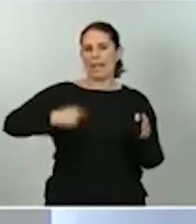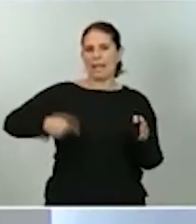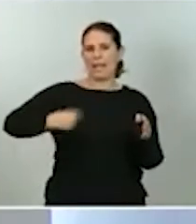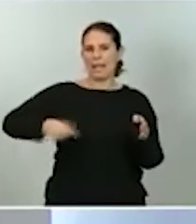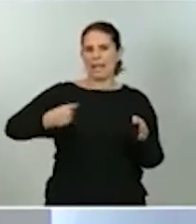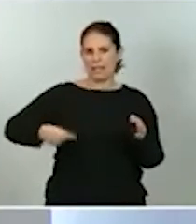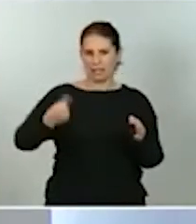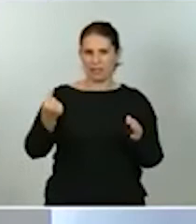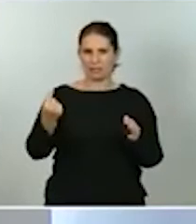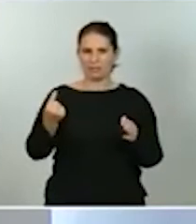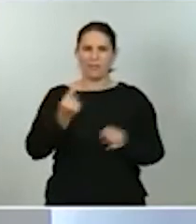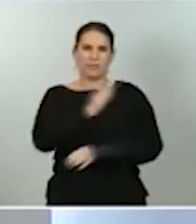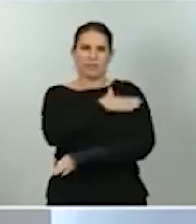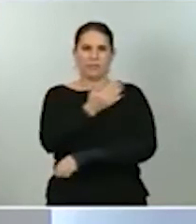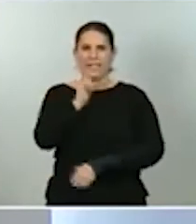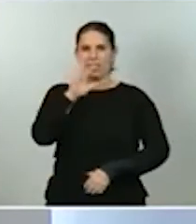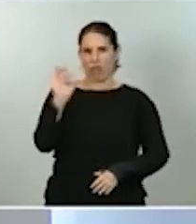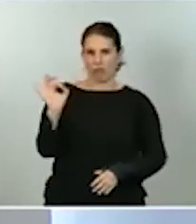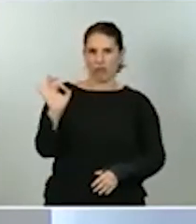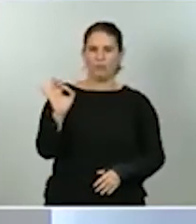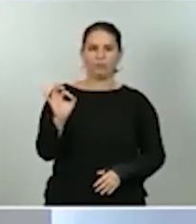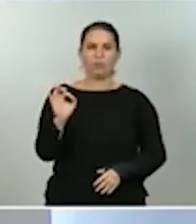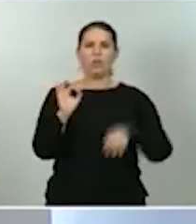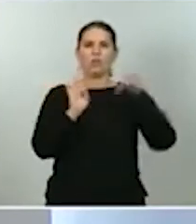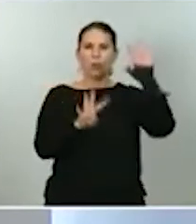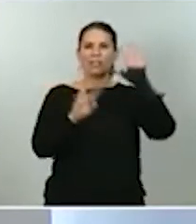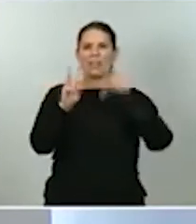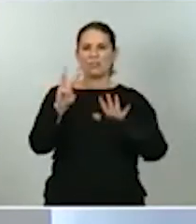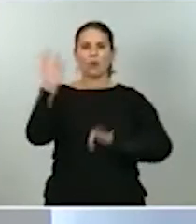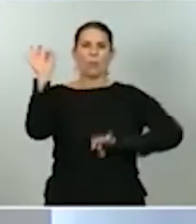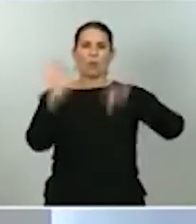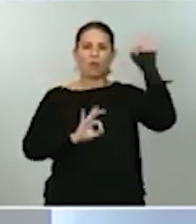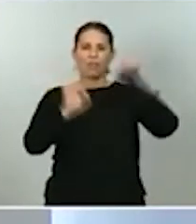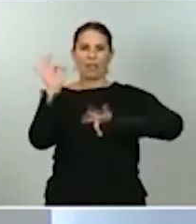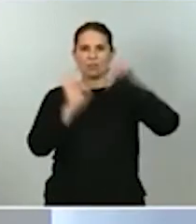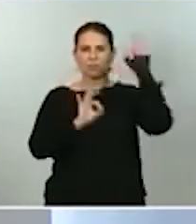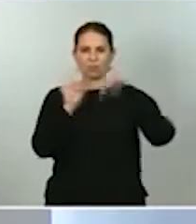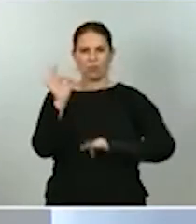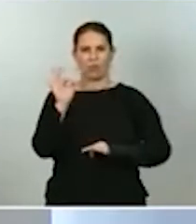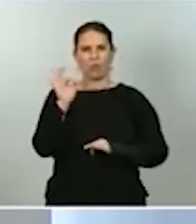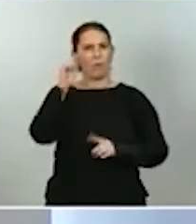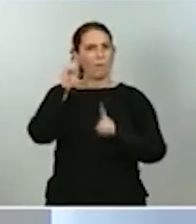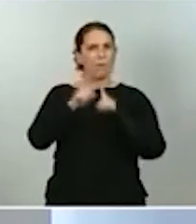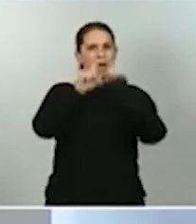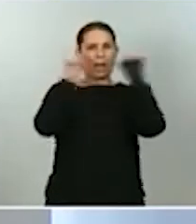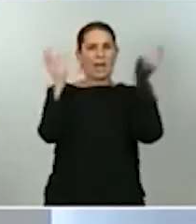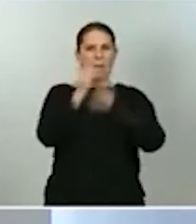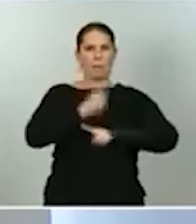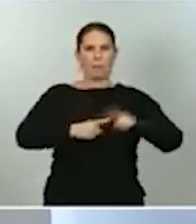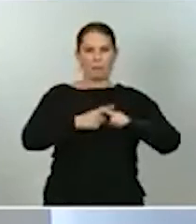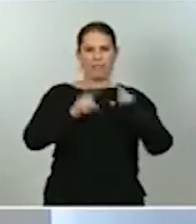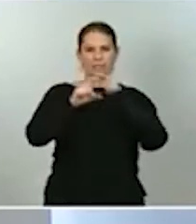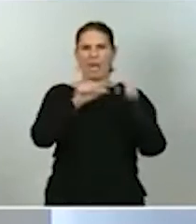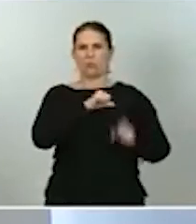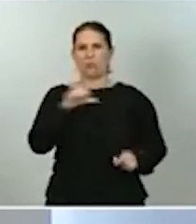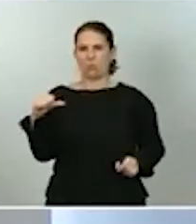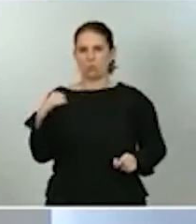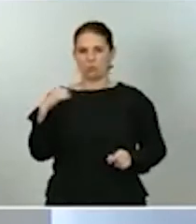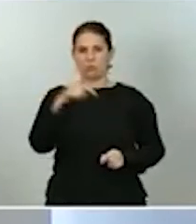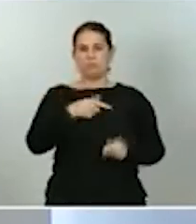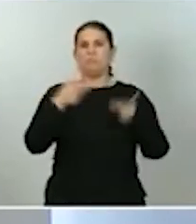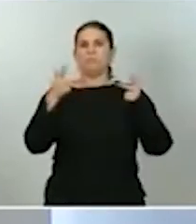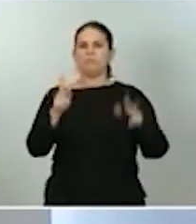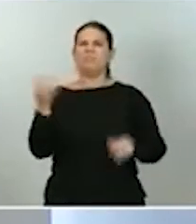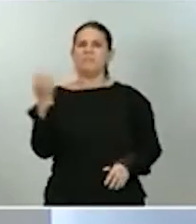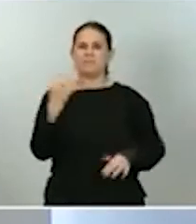líneas ICO, el 98% de las operaciones para pymes y autónomos, que han permitido movilizar financiación